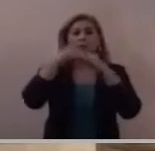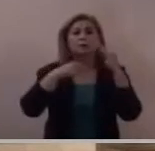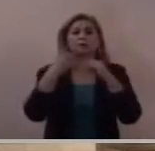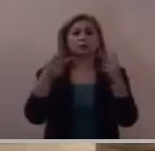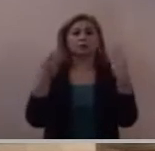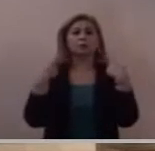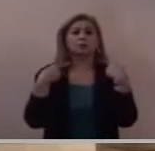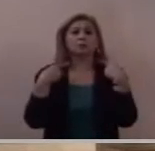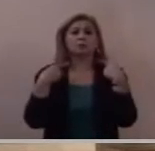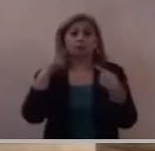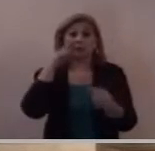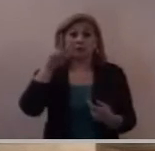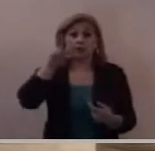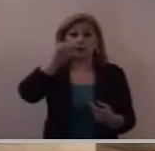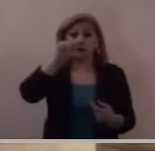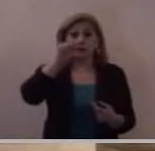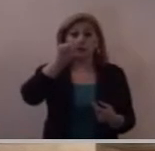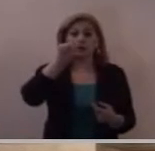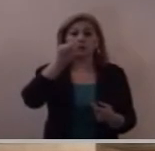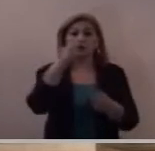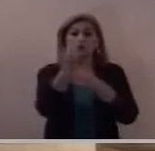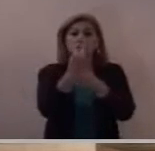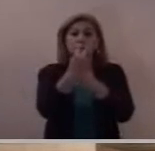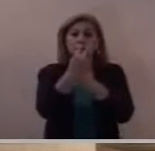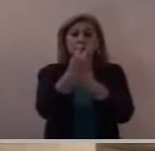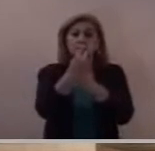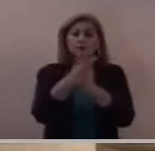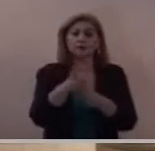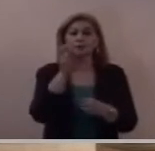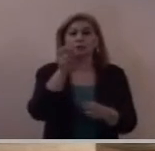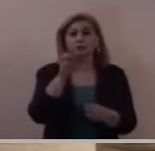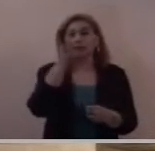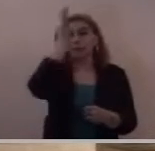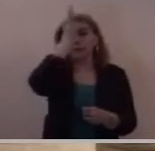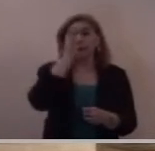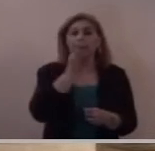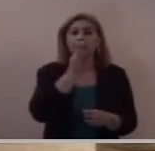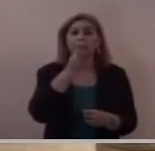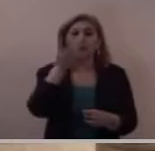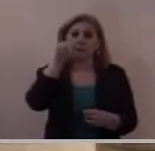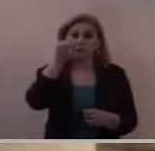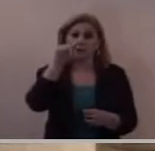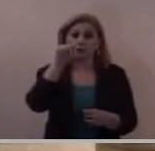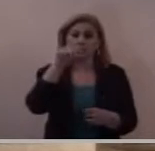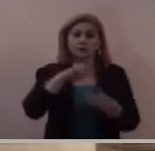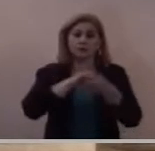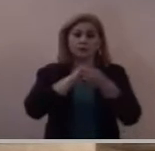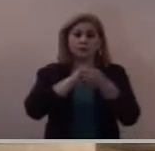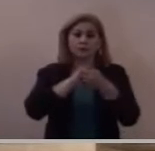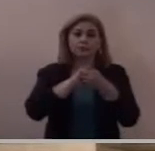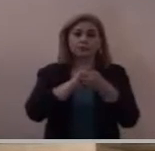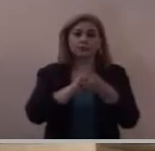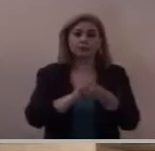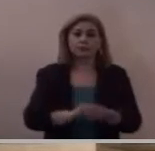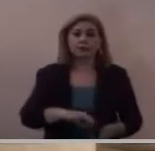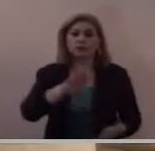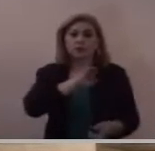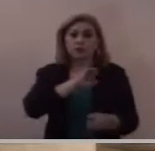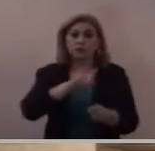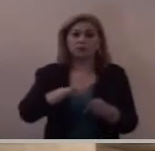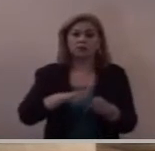los que siguen por televisión esta Santa Misa de modo muy especial